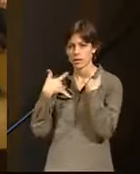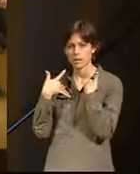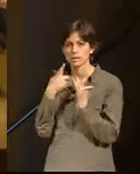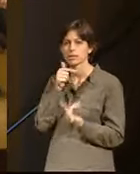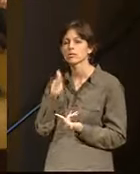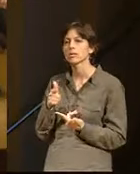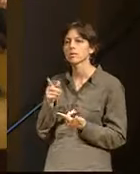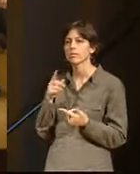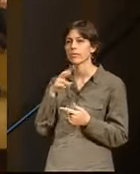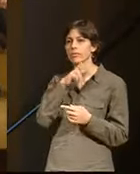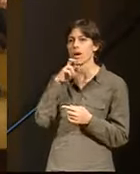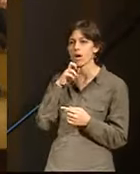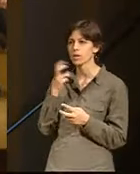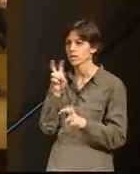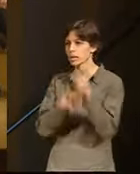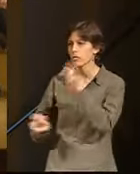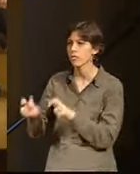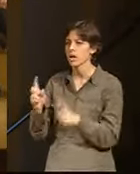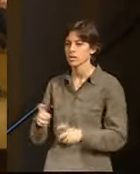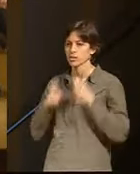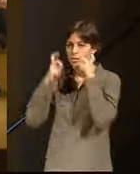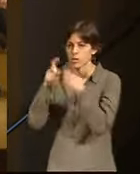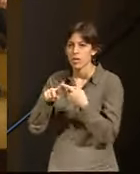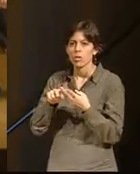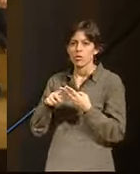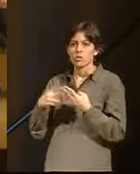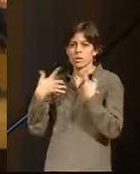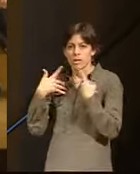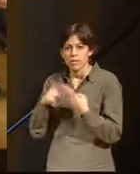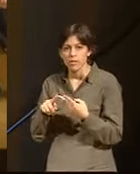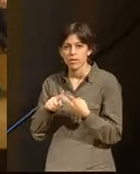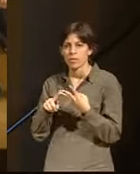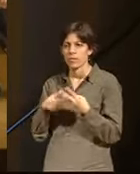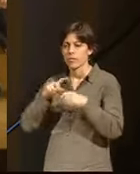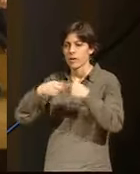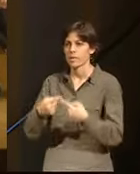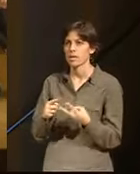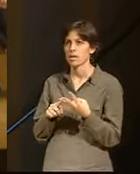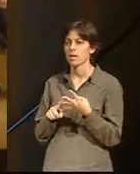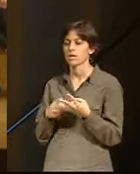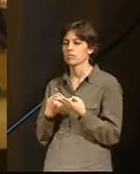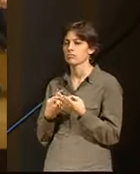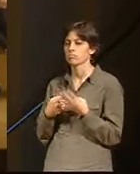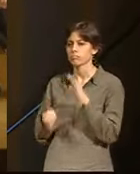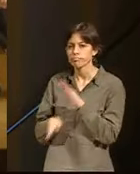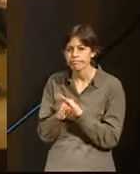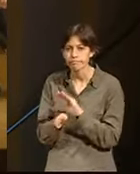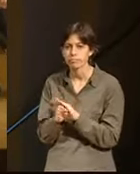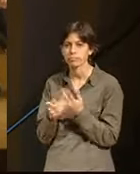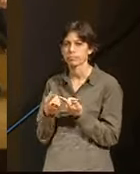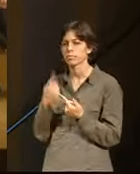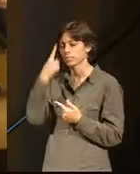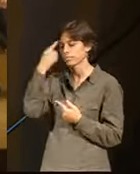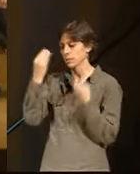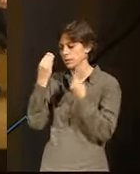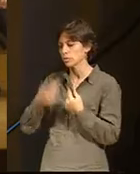retomar esos valores, esos valores del esfuerzo, esos valores del sacrificio, esos valores de la familia, de la perseverancia, creo que es